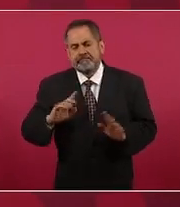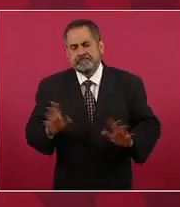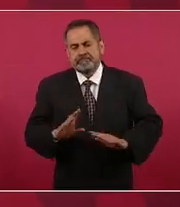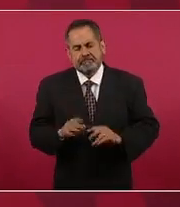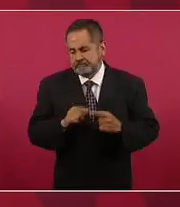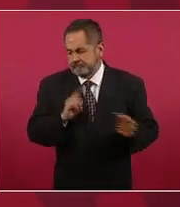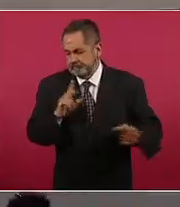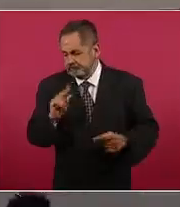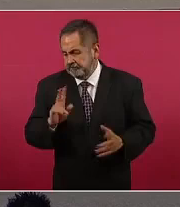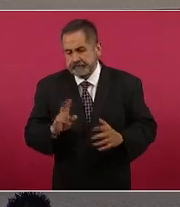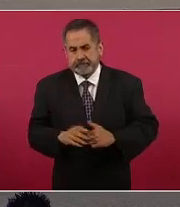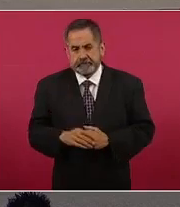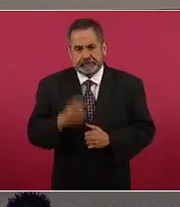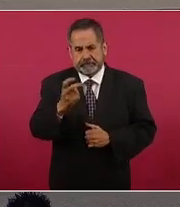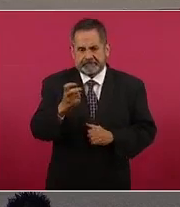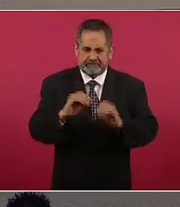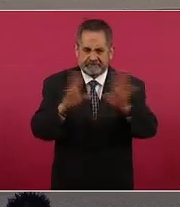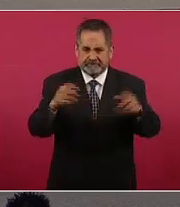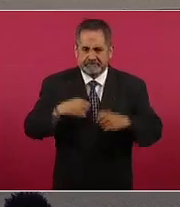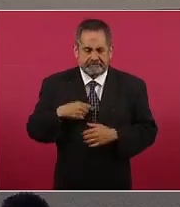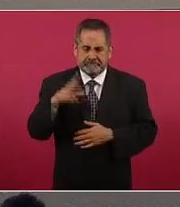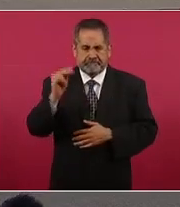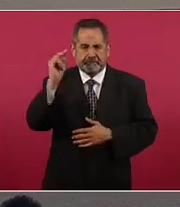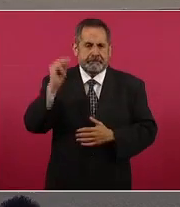así de claro